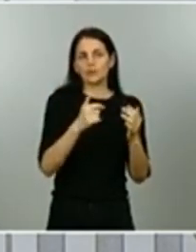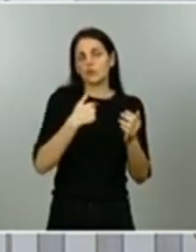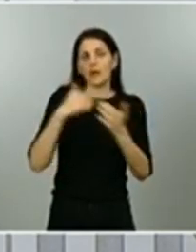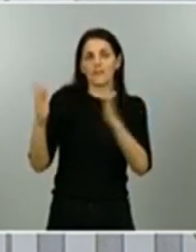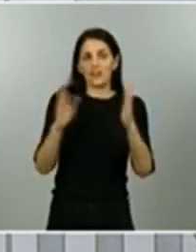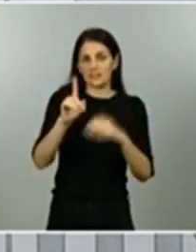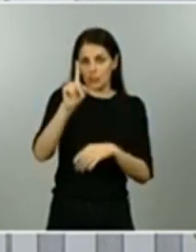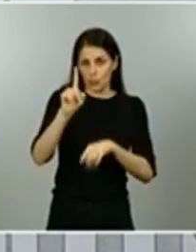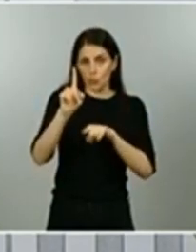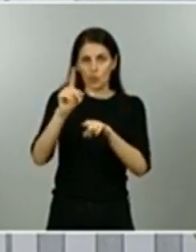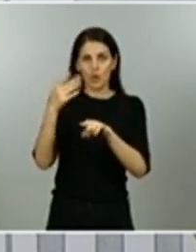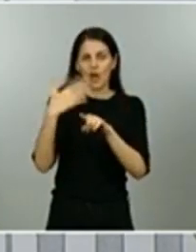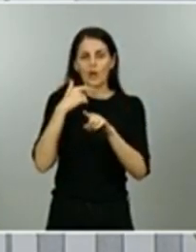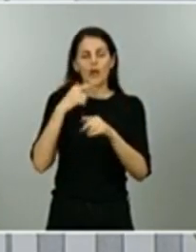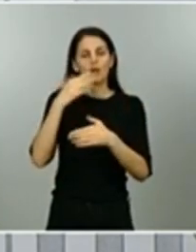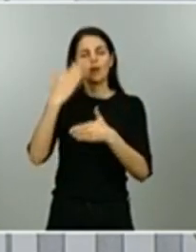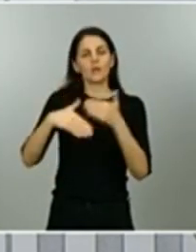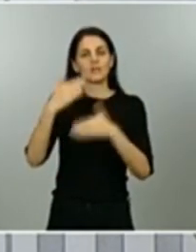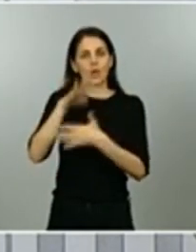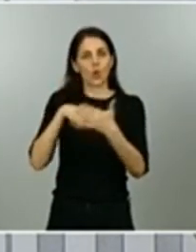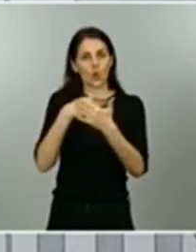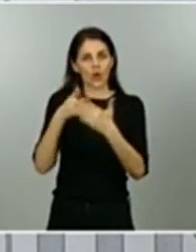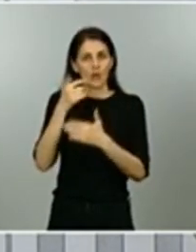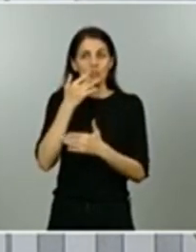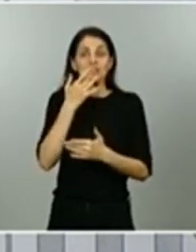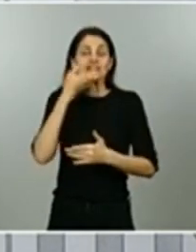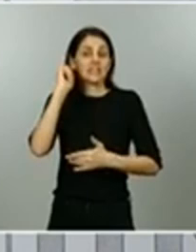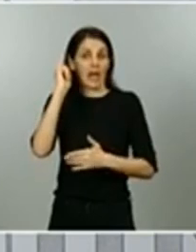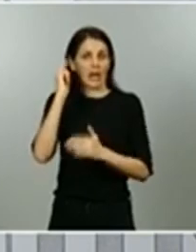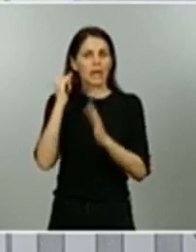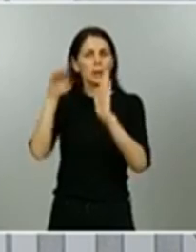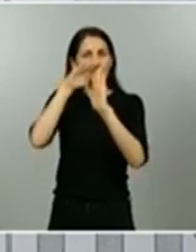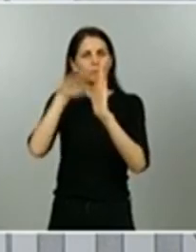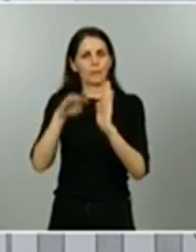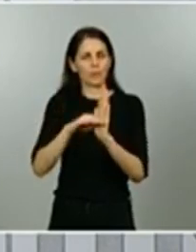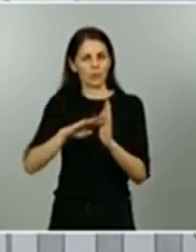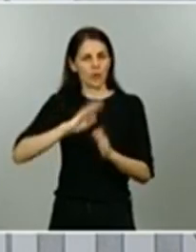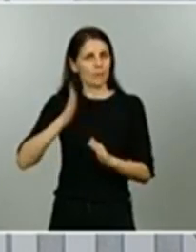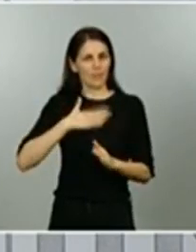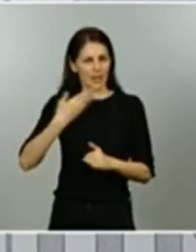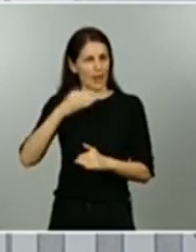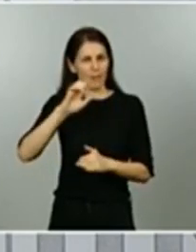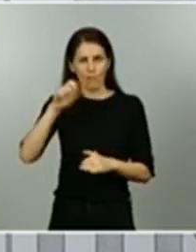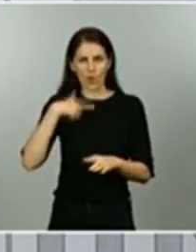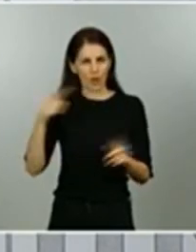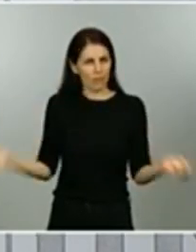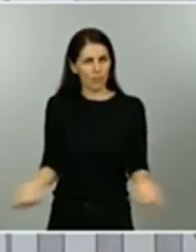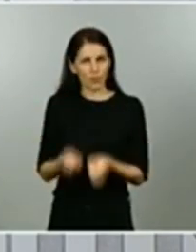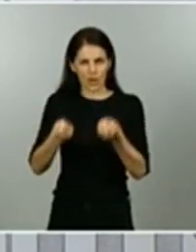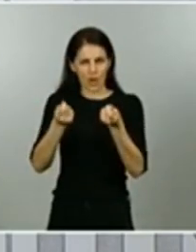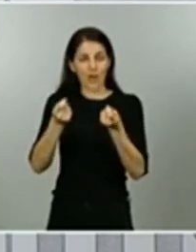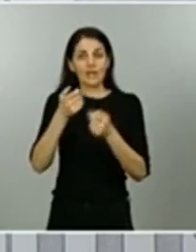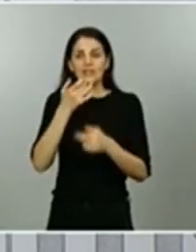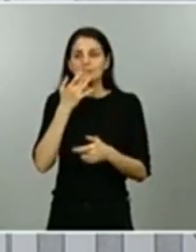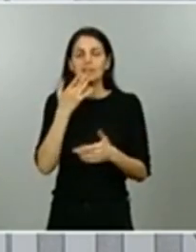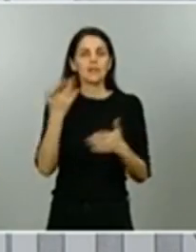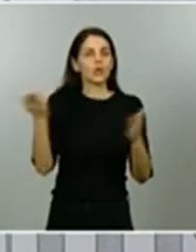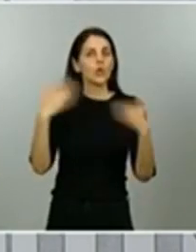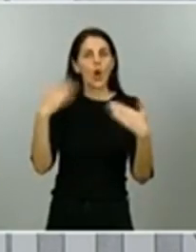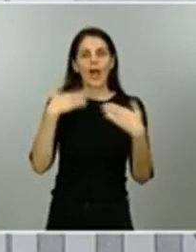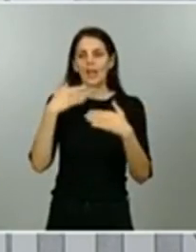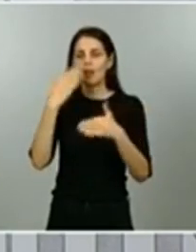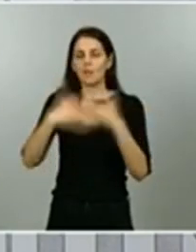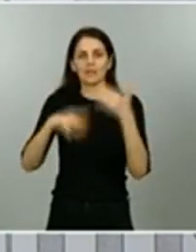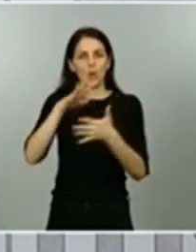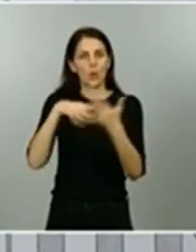limitación horaria vendrá indicada en la orden que parecerá mañana publicada en la politica oficial del estado y si no viene indicada pues no hay limitación horaria para las